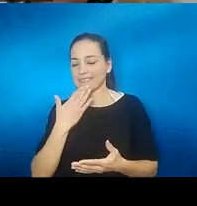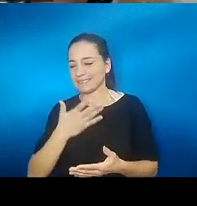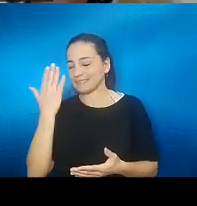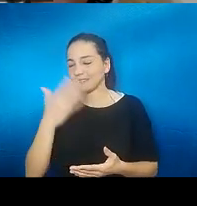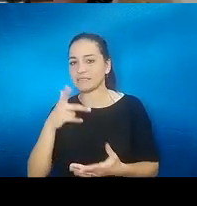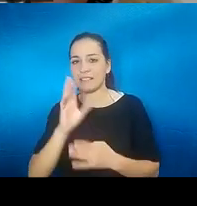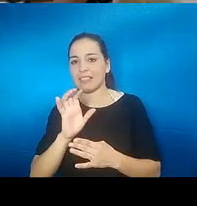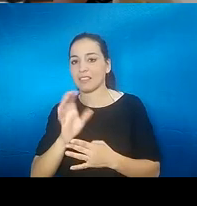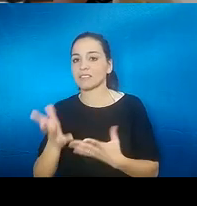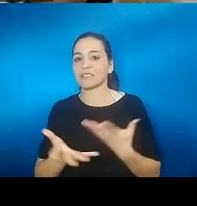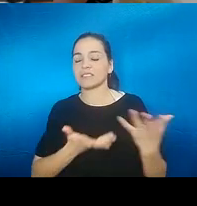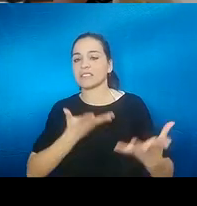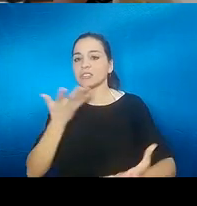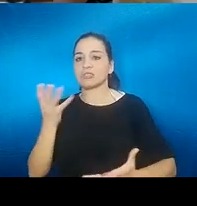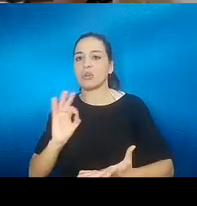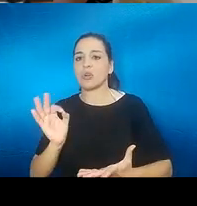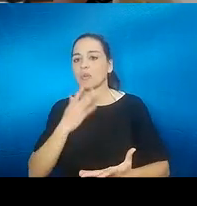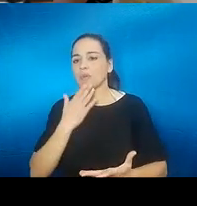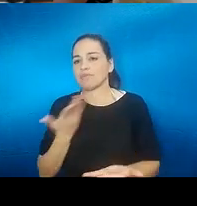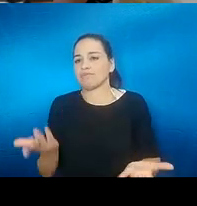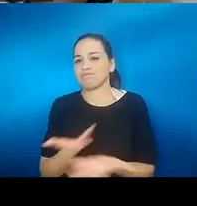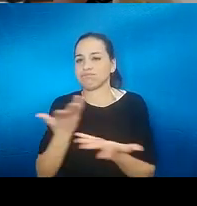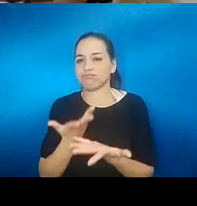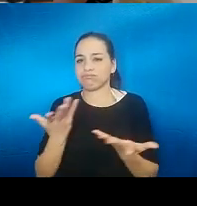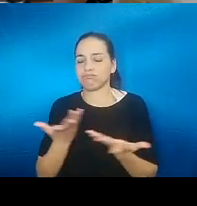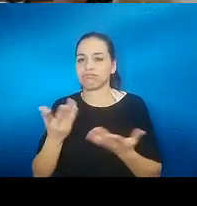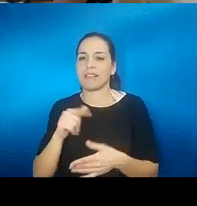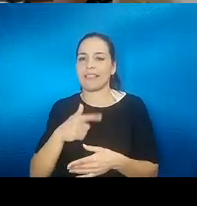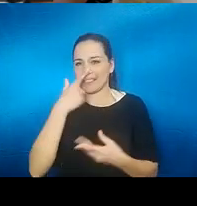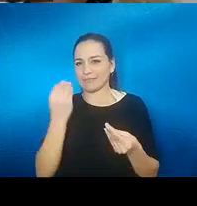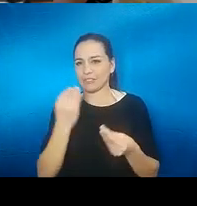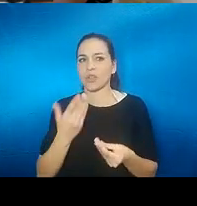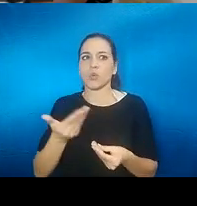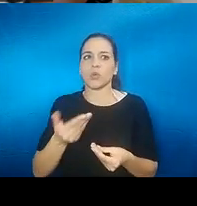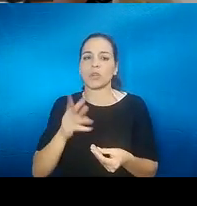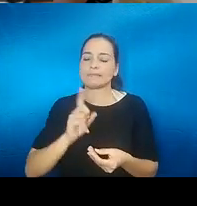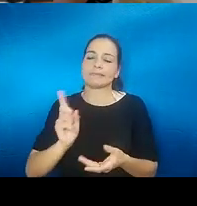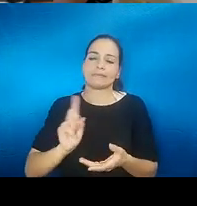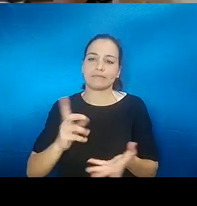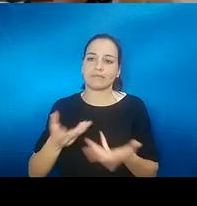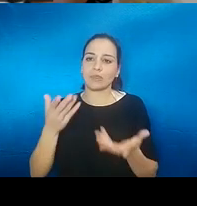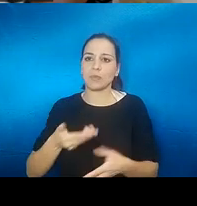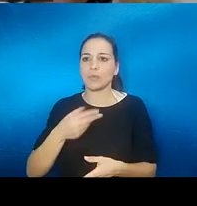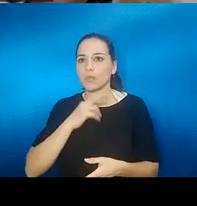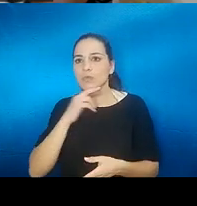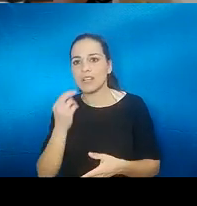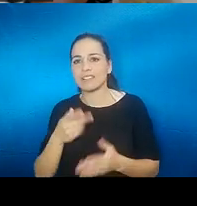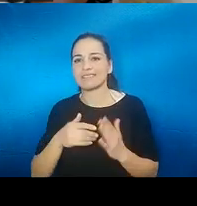momento, o bueno, dice, bueno, es el olfato, ¿no? No, como quitándole importancia.